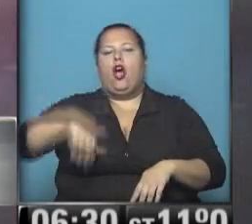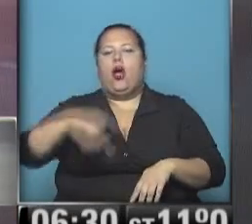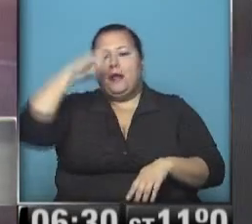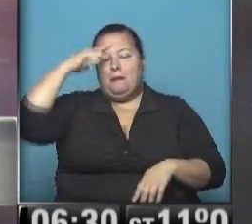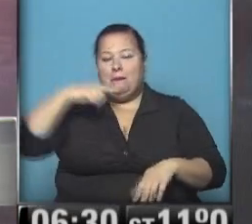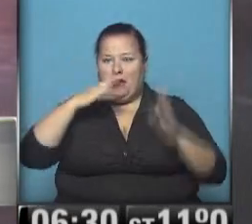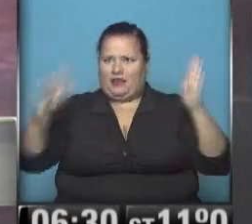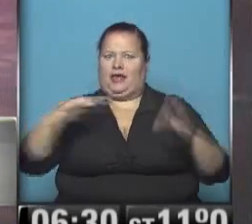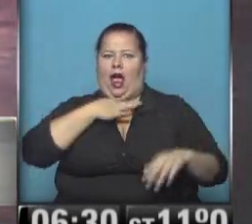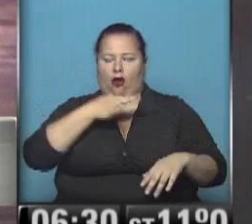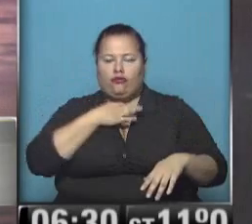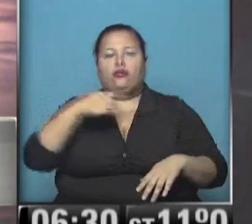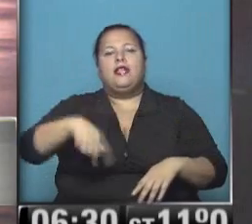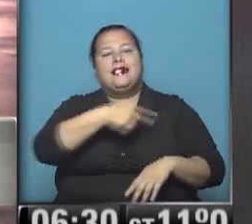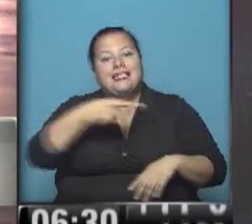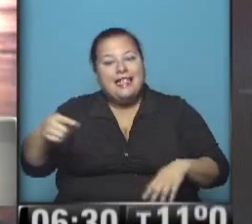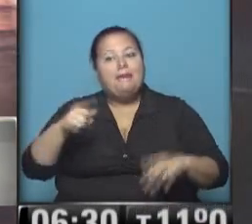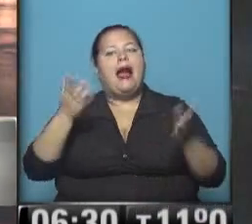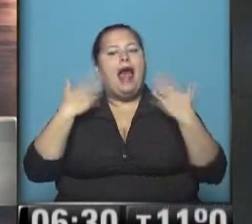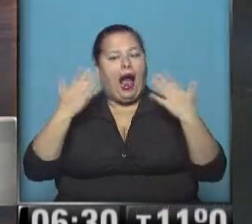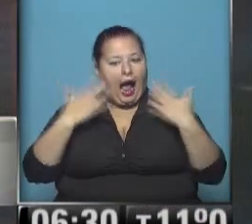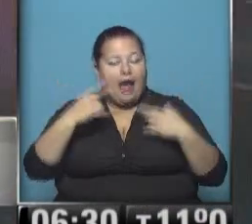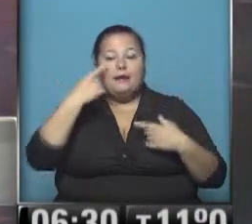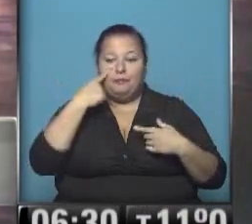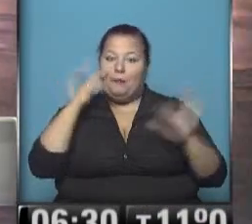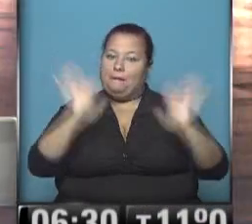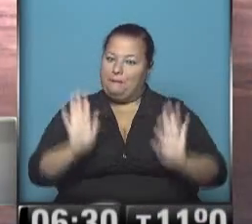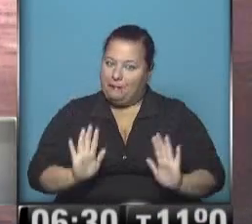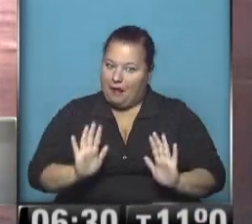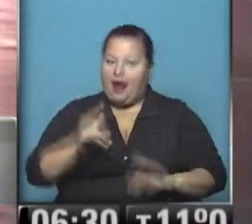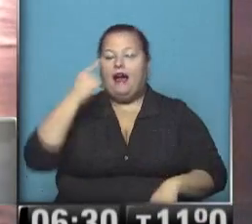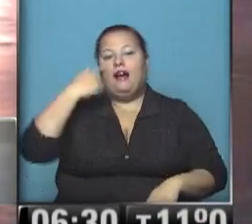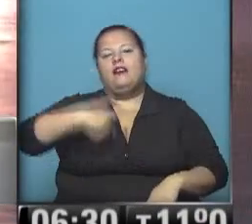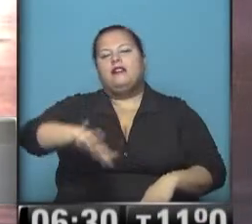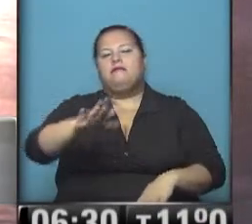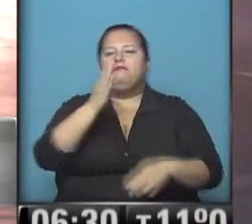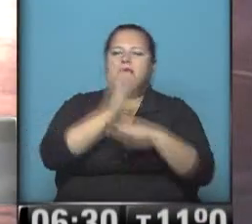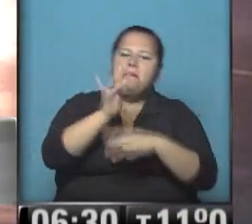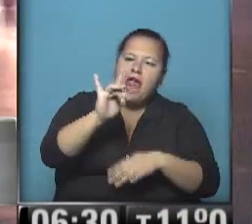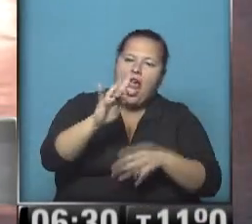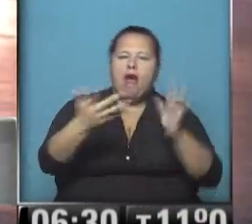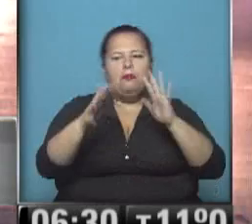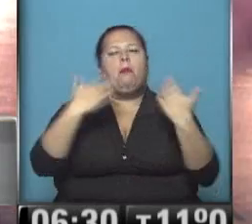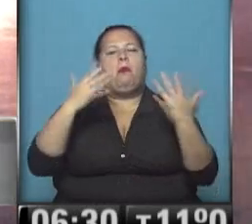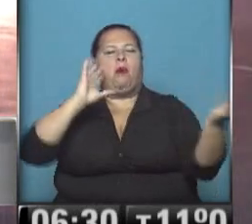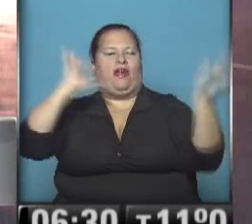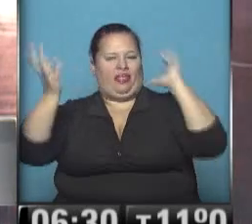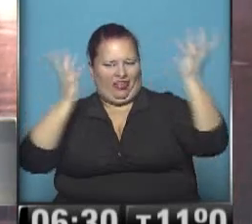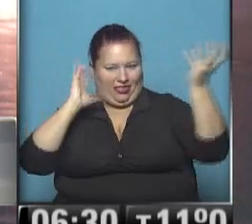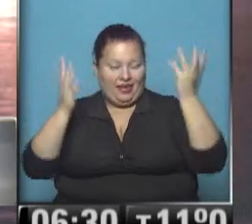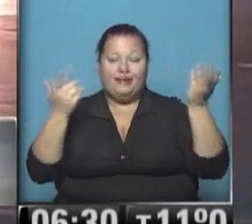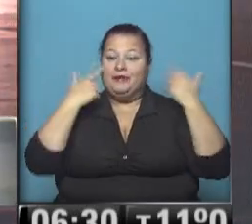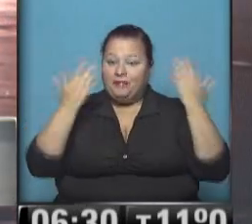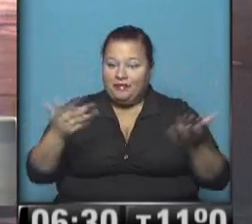mes del año tendremos una semanita con calorcito, así que vaya preparándose y a mediados de semana también con algo de inestabilidad como